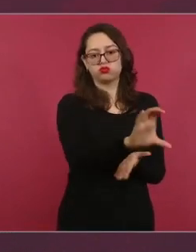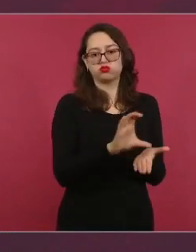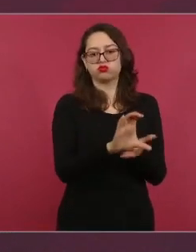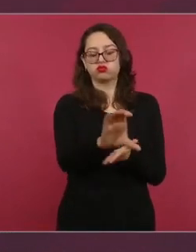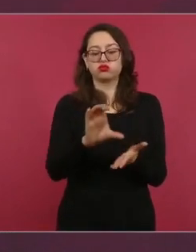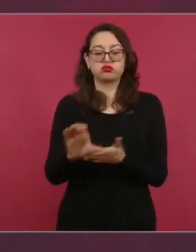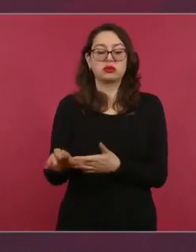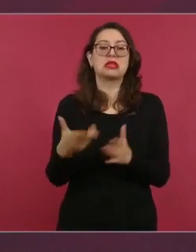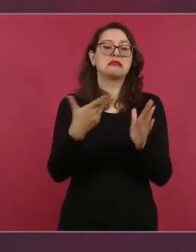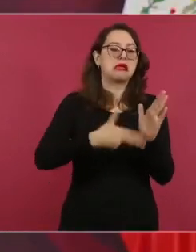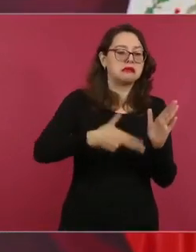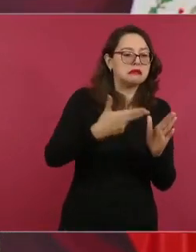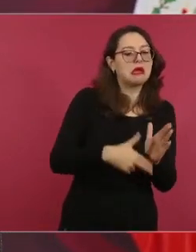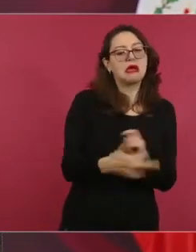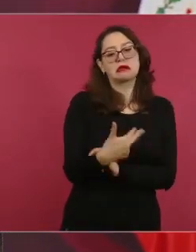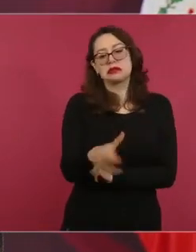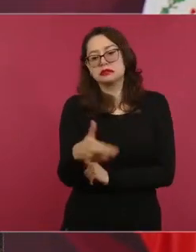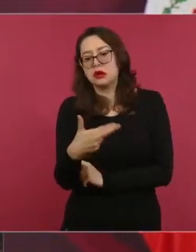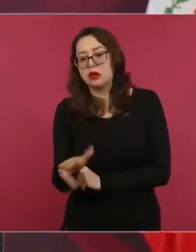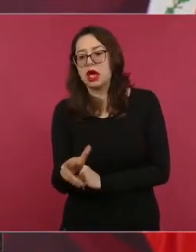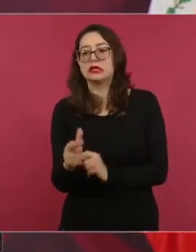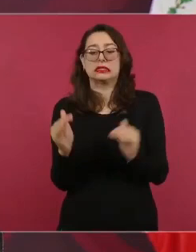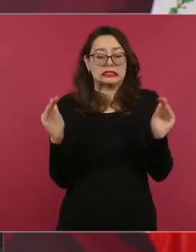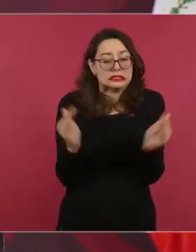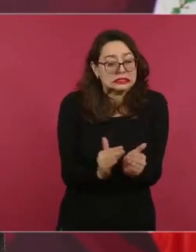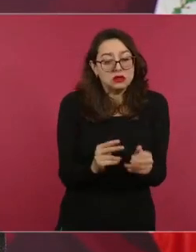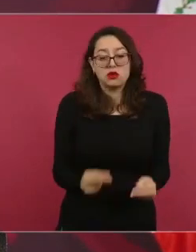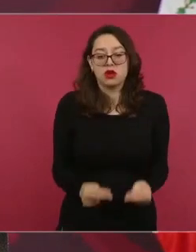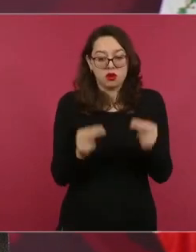y otros prestadores de servicios.